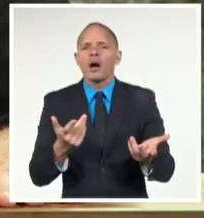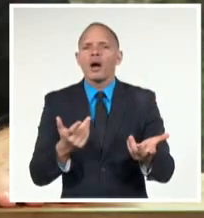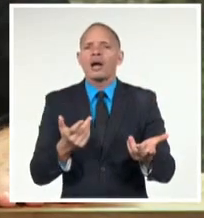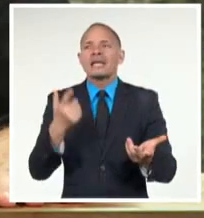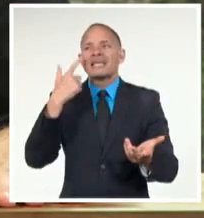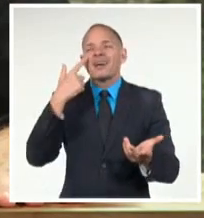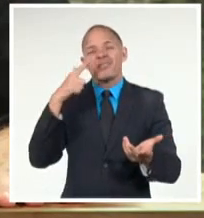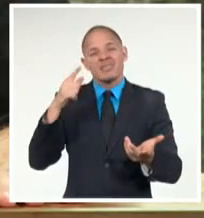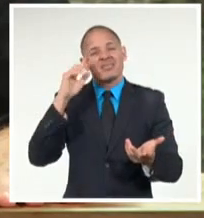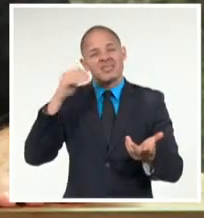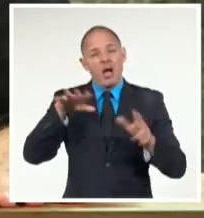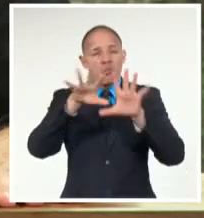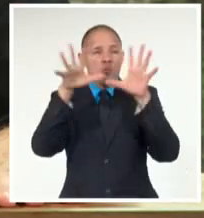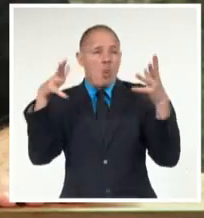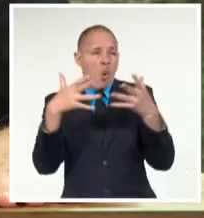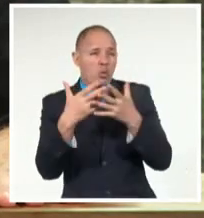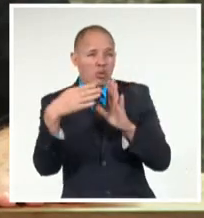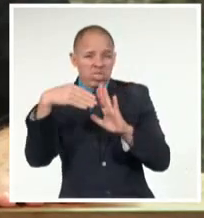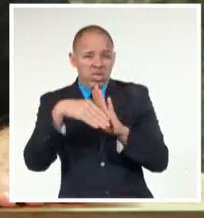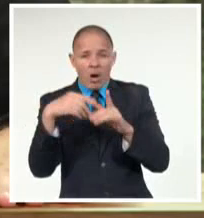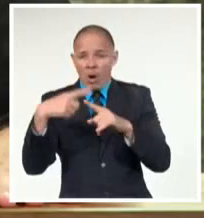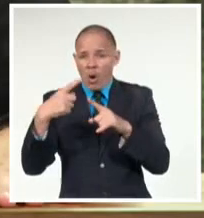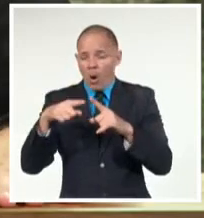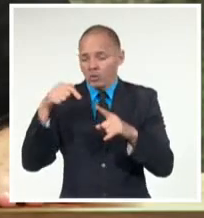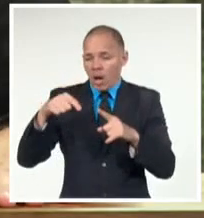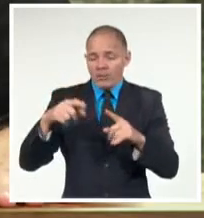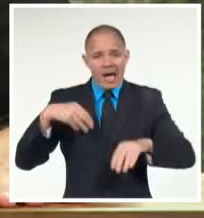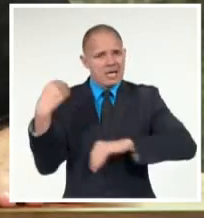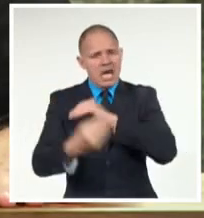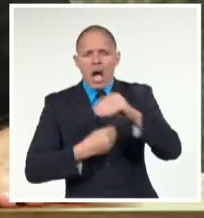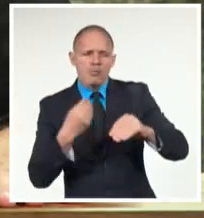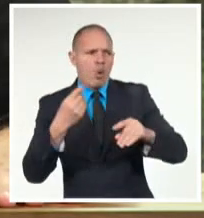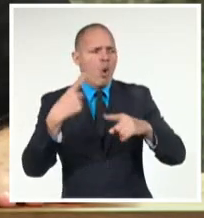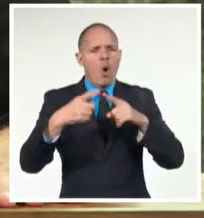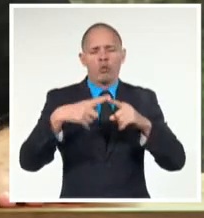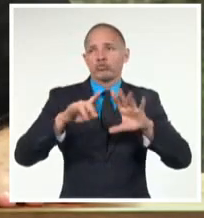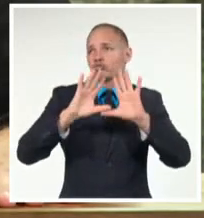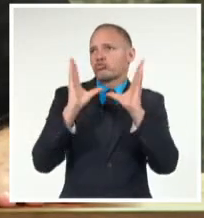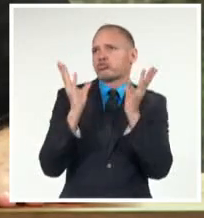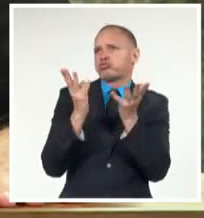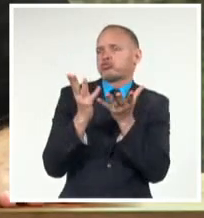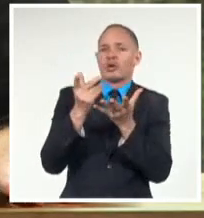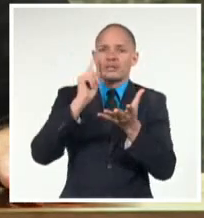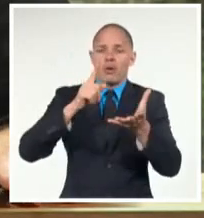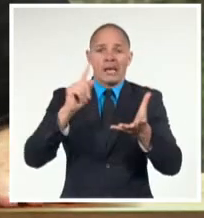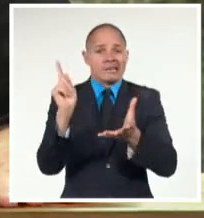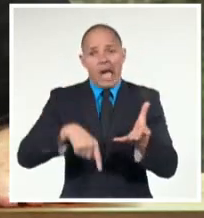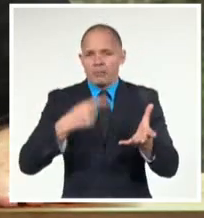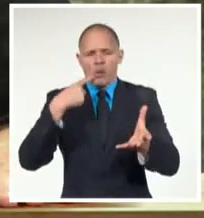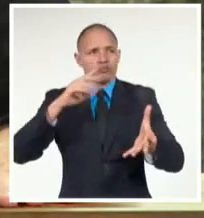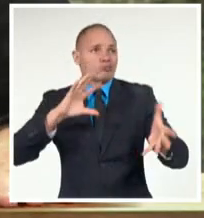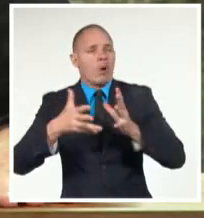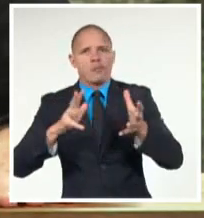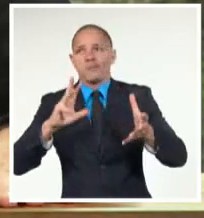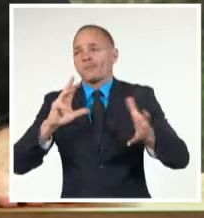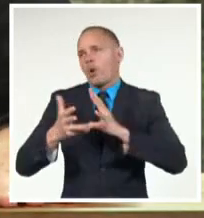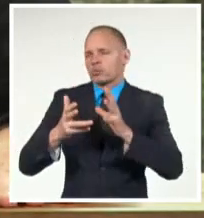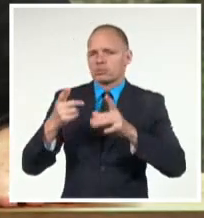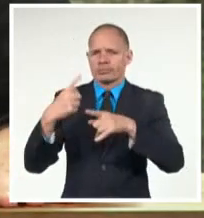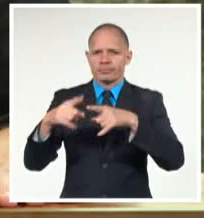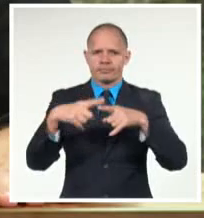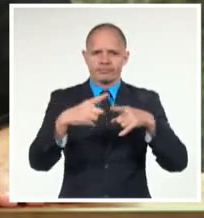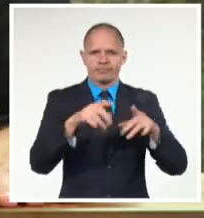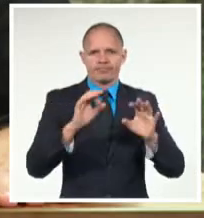global en que vivimos, a los vertiginosos procesos de cambio y crisis que se están produciendo y que nos sitúan frente a serios